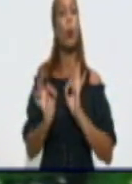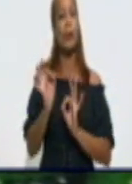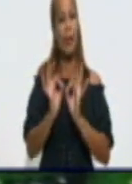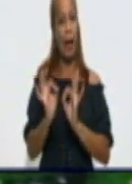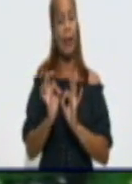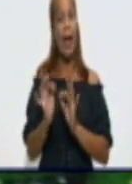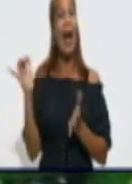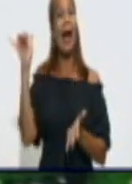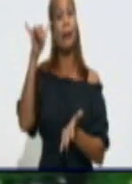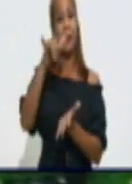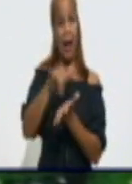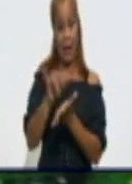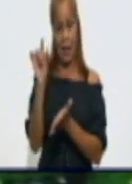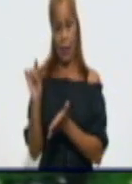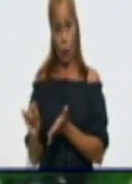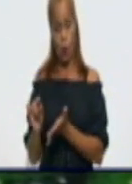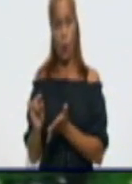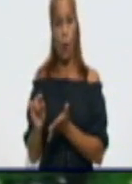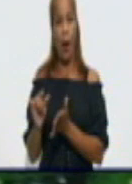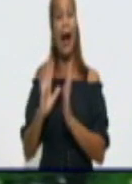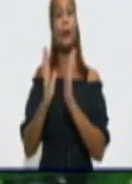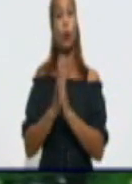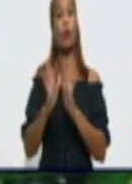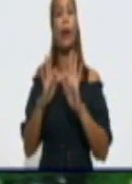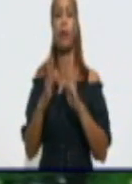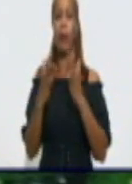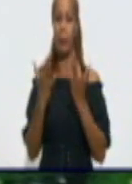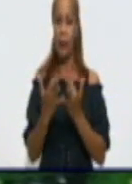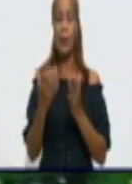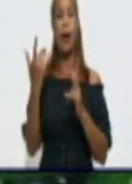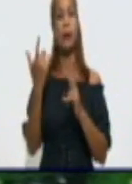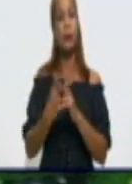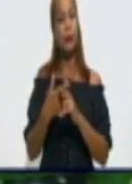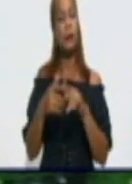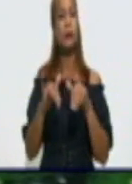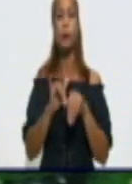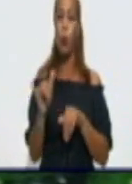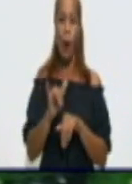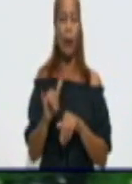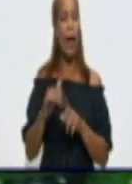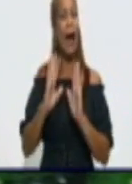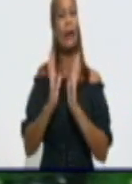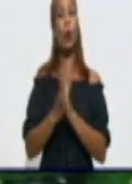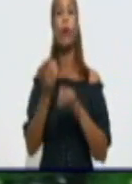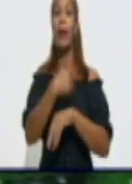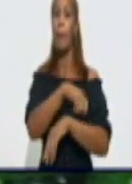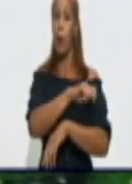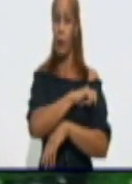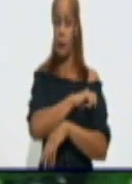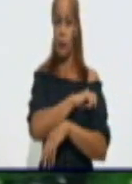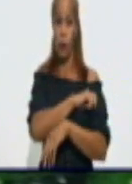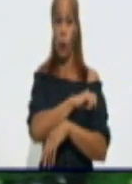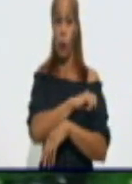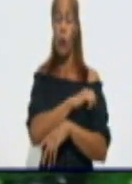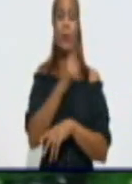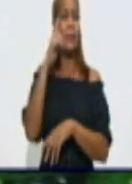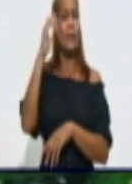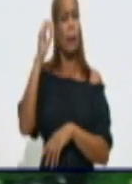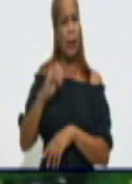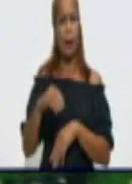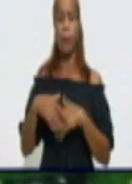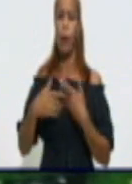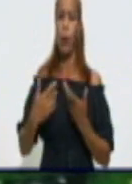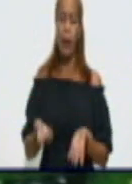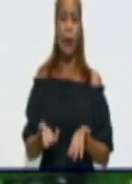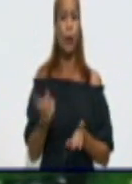resto de la población. Cierto que no son hoteles cinco estrellas. Villa Sol en Bartolomé Mazó, la Villa